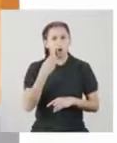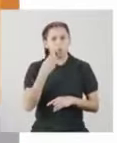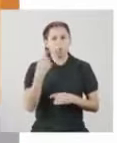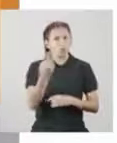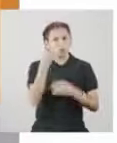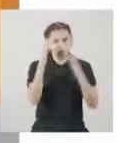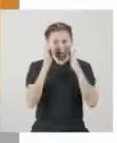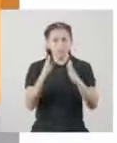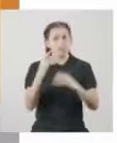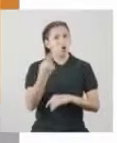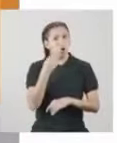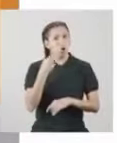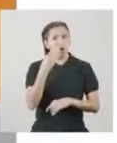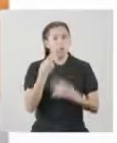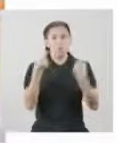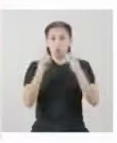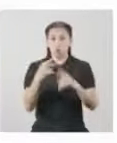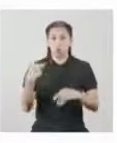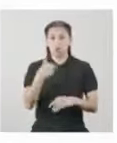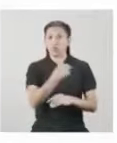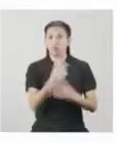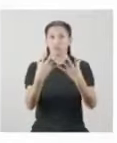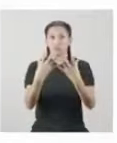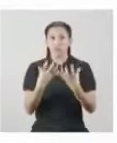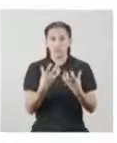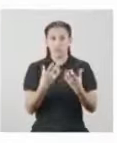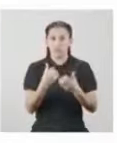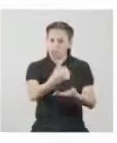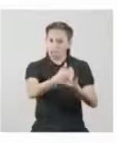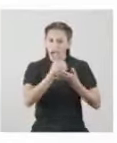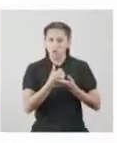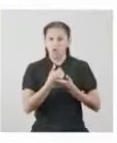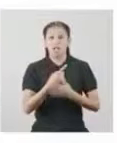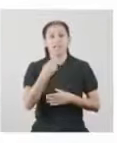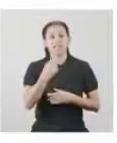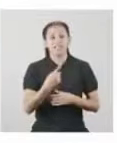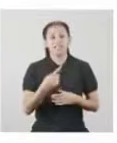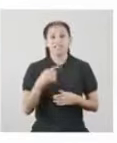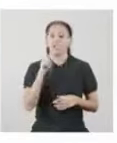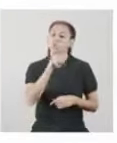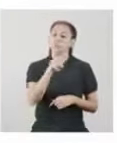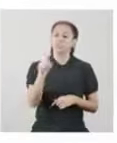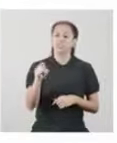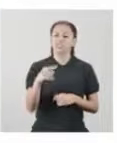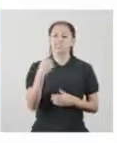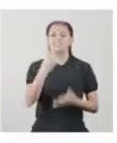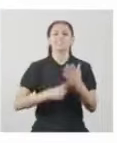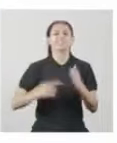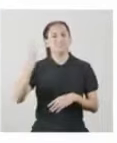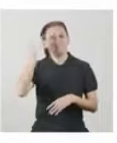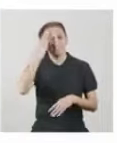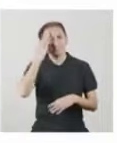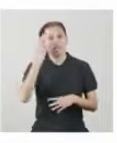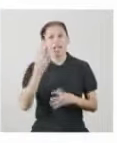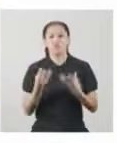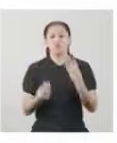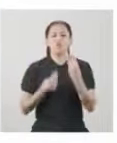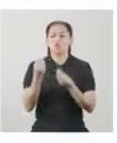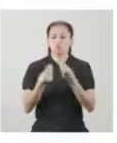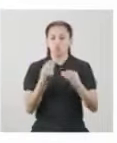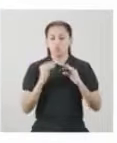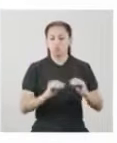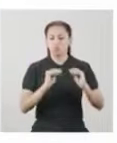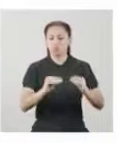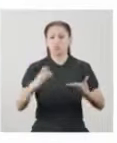Y solo los hombres Cuando pedimos que nos dejen ayudar Nos dicen Ustedes qué van a saber sobre